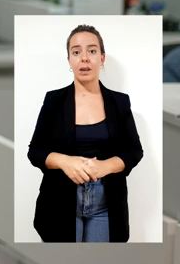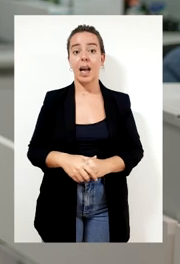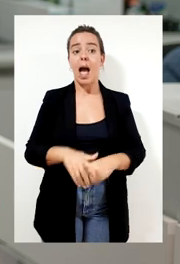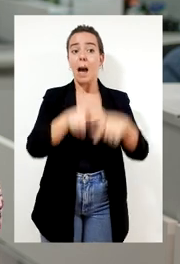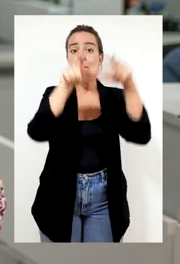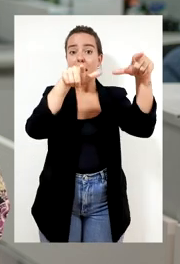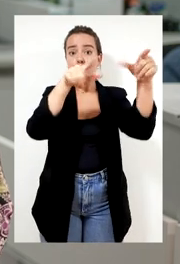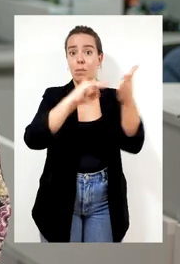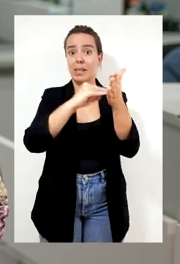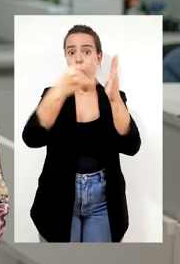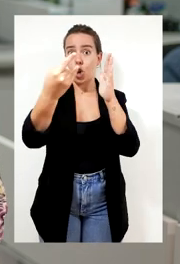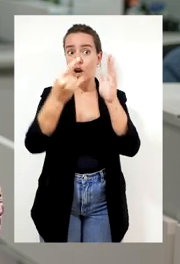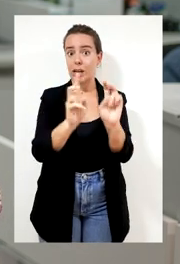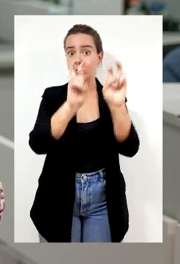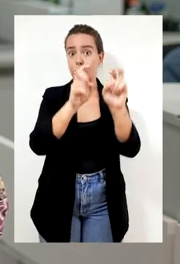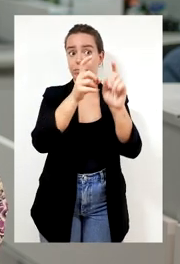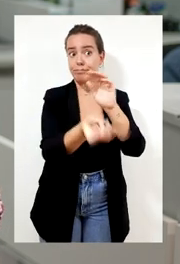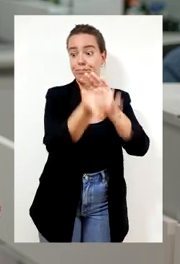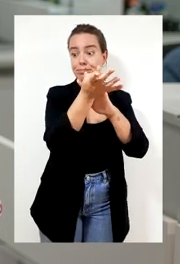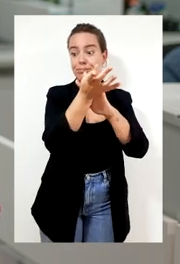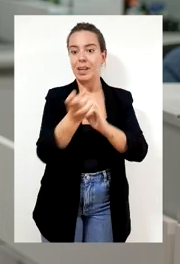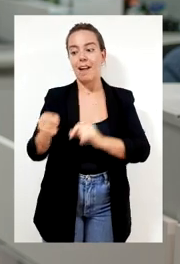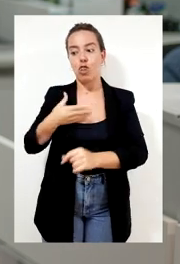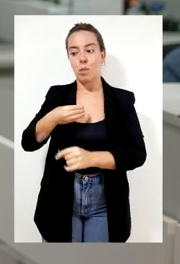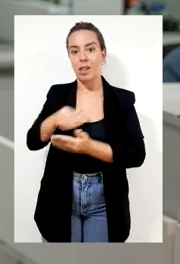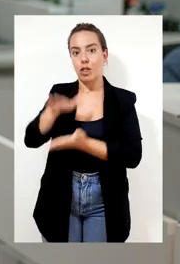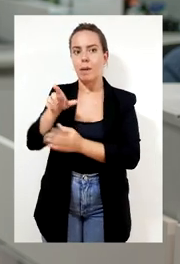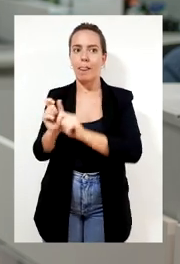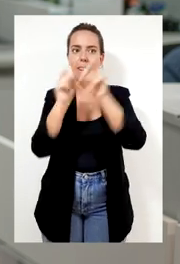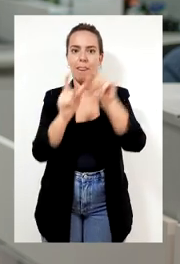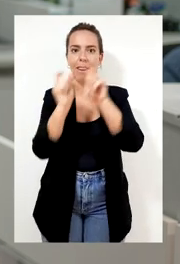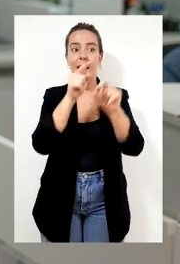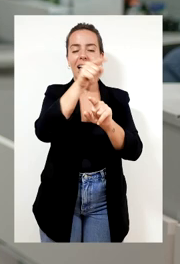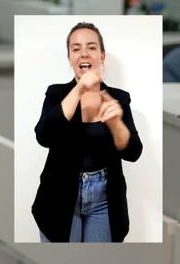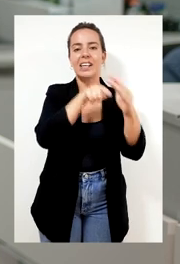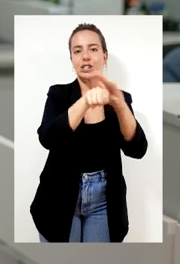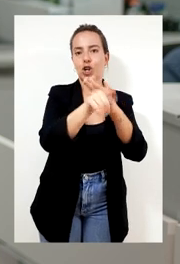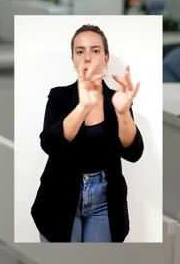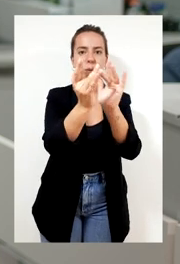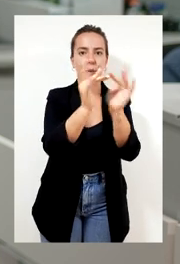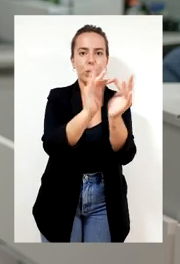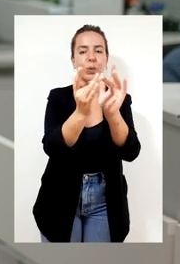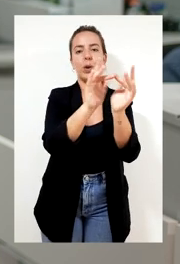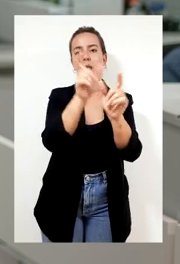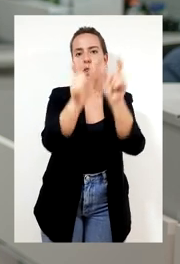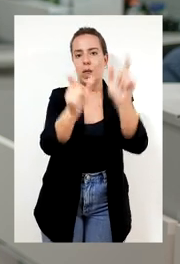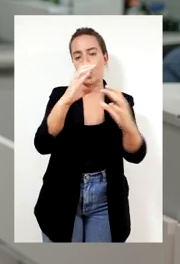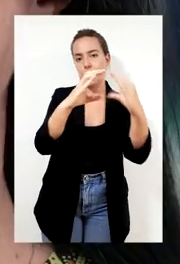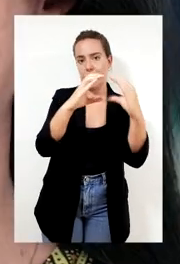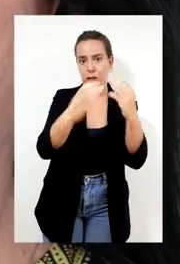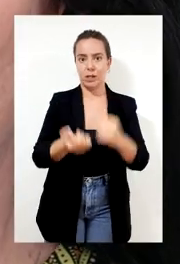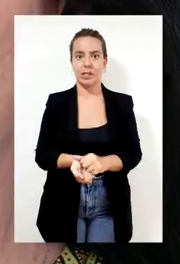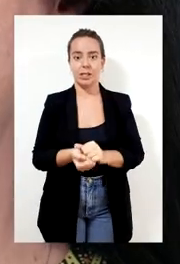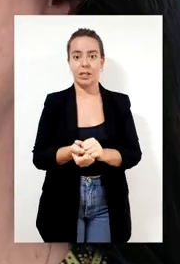Se migró toda la documentación y se creó una plataforma tecnológica en la nube, con gestor de comunicaciones y relaciones con la ciudadanía.